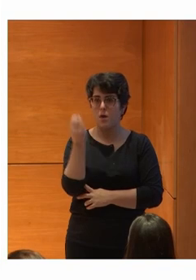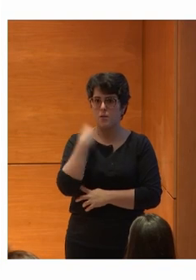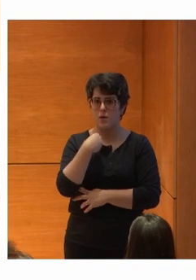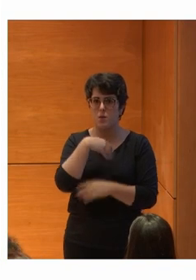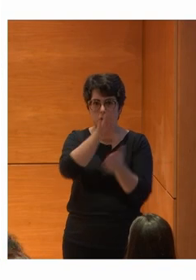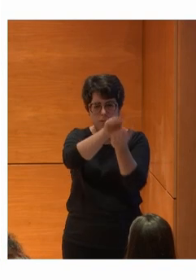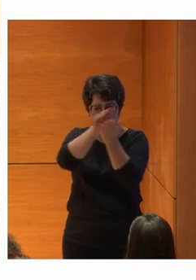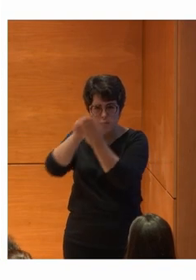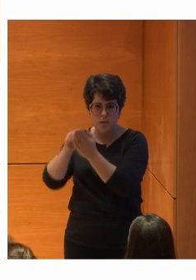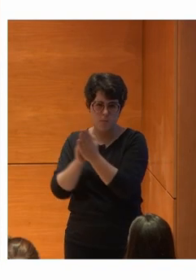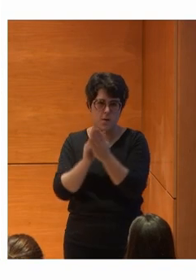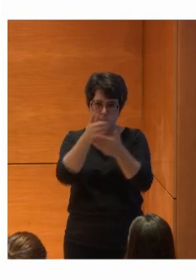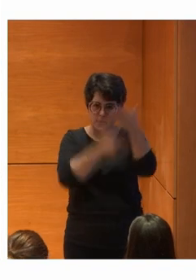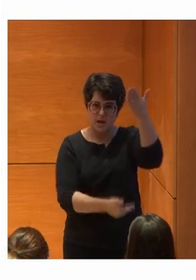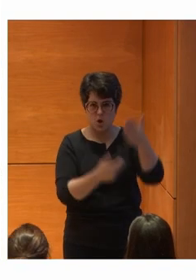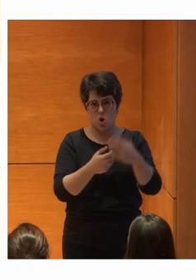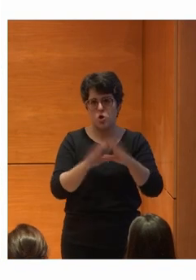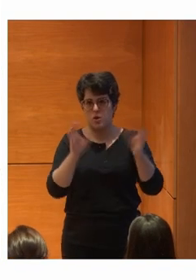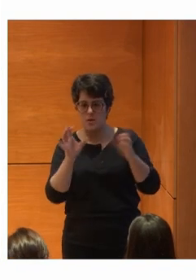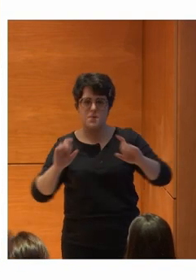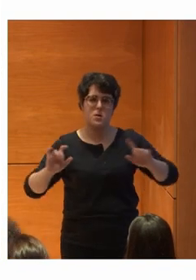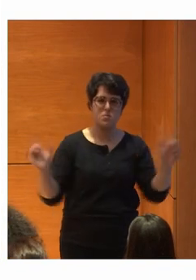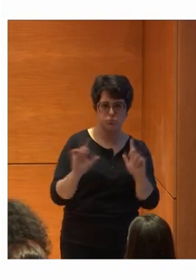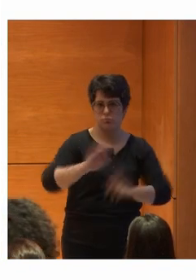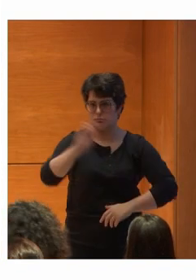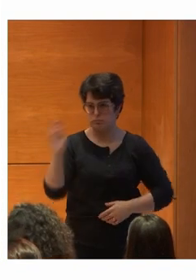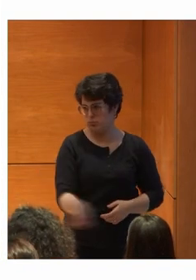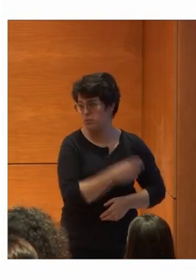recogido Los medios Para que seáis Desde pleb